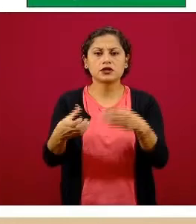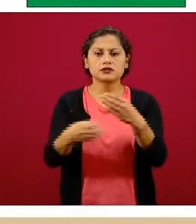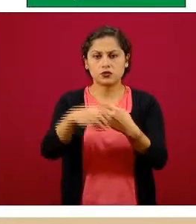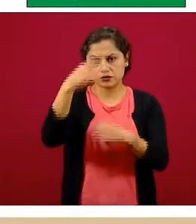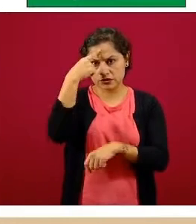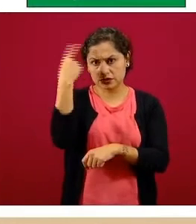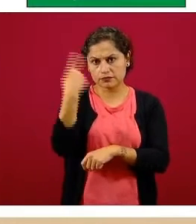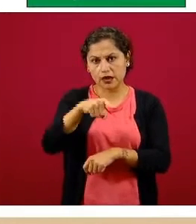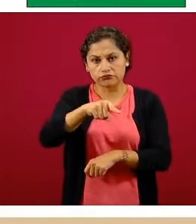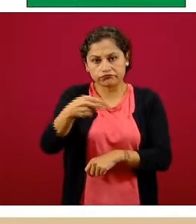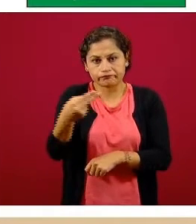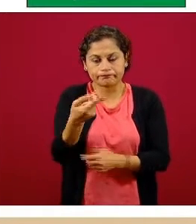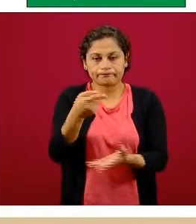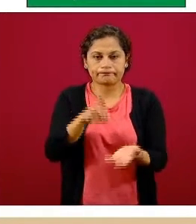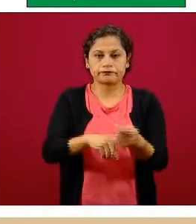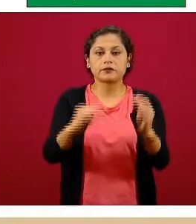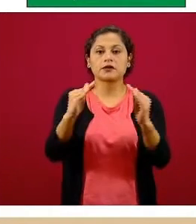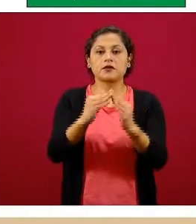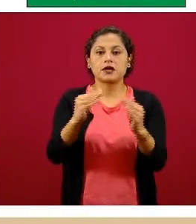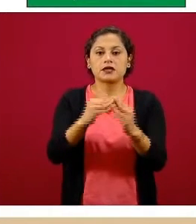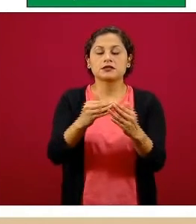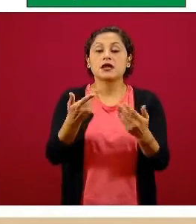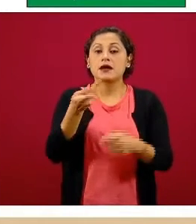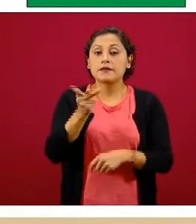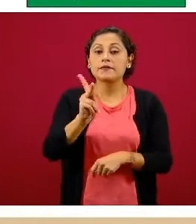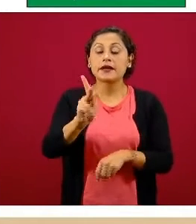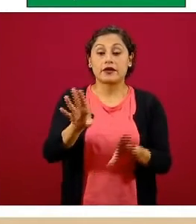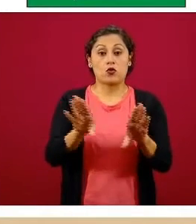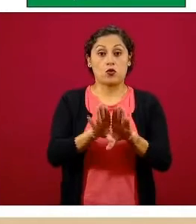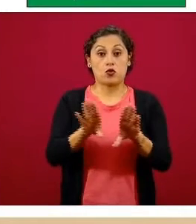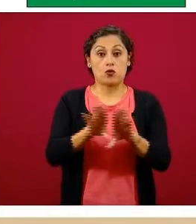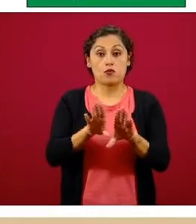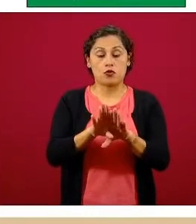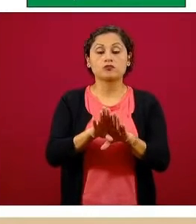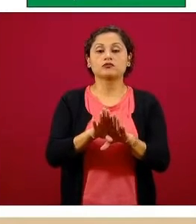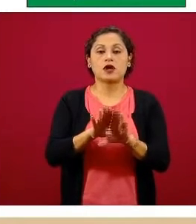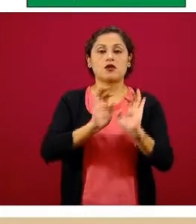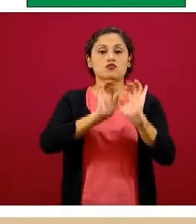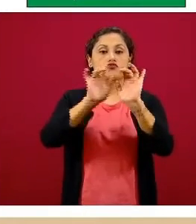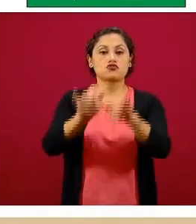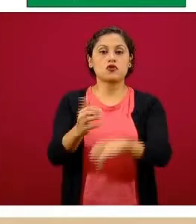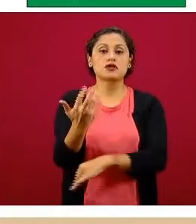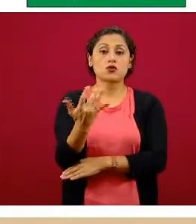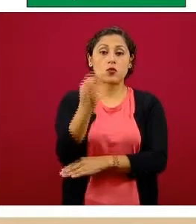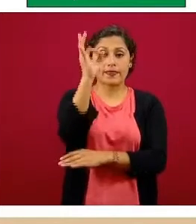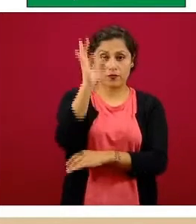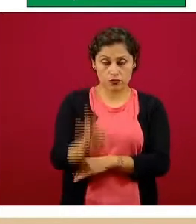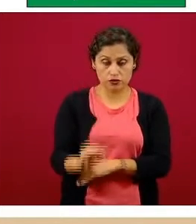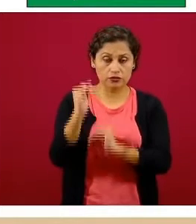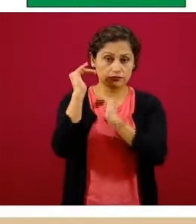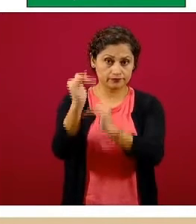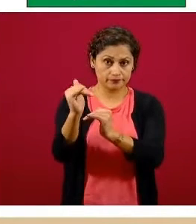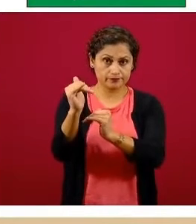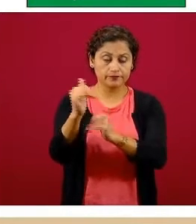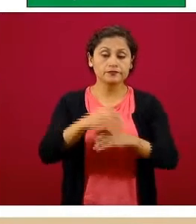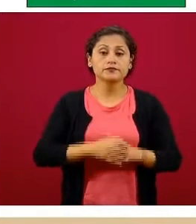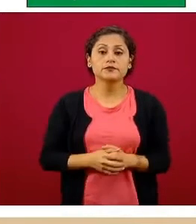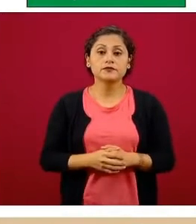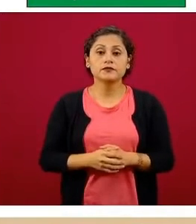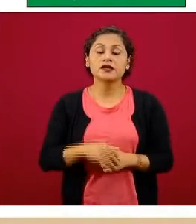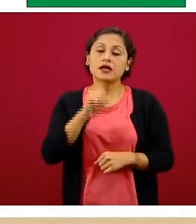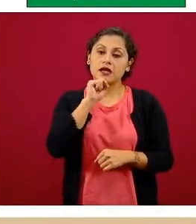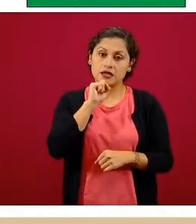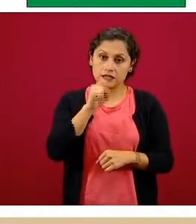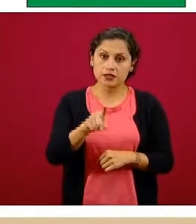necesidad para el hogar, para hacerlo de la manera correcta, 50 por ciento de aforo y además permitir sólo el